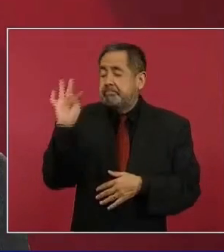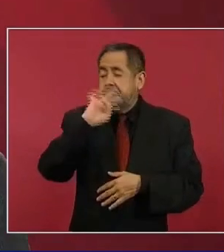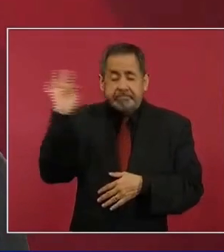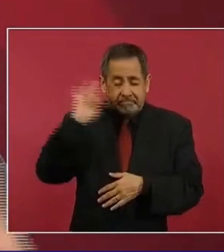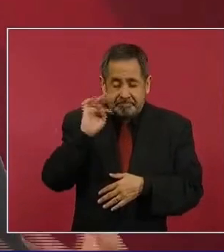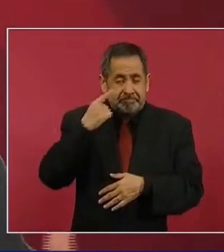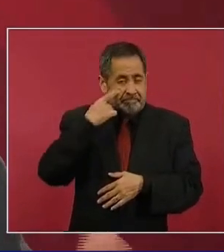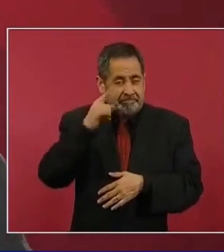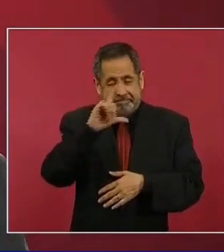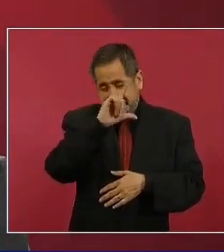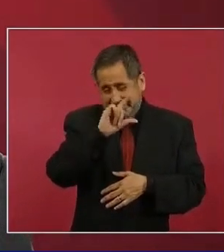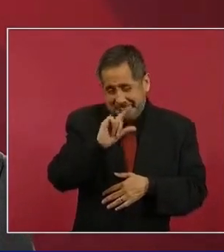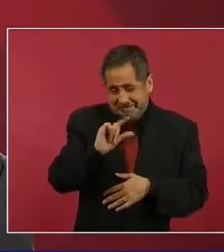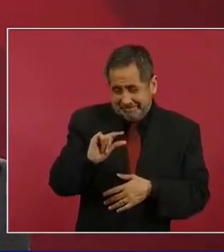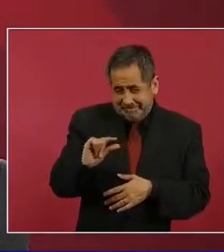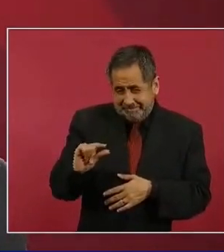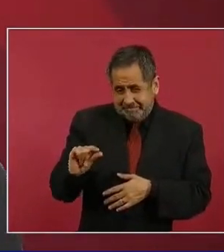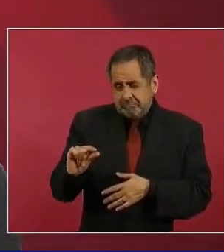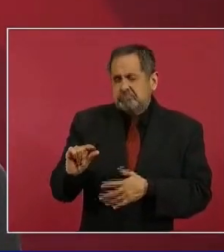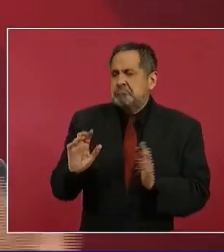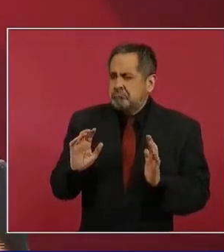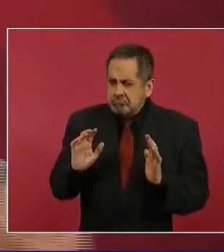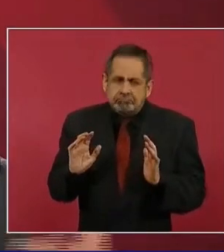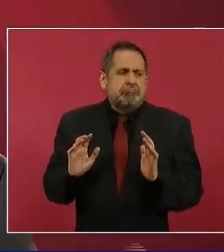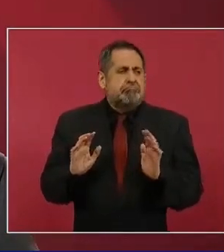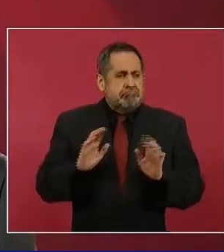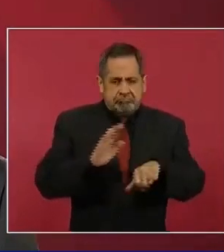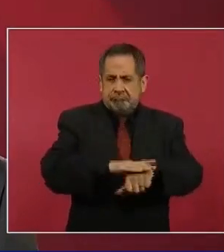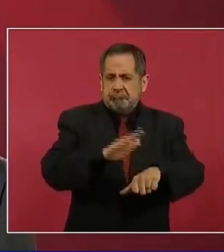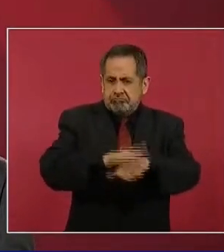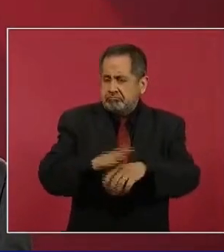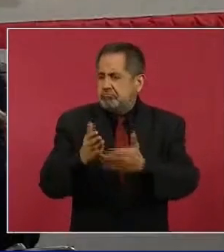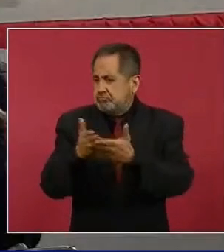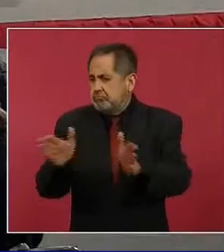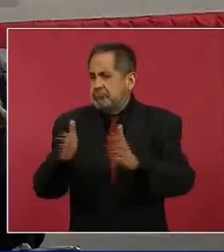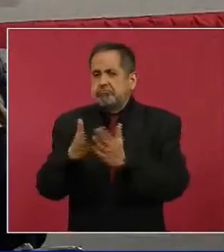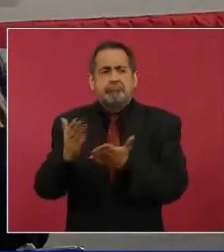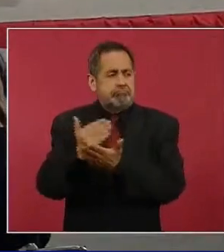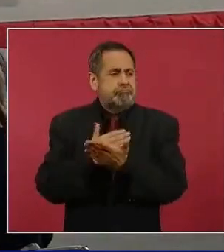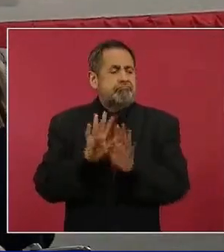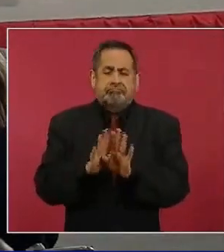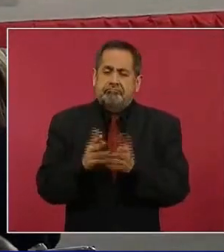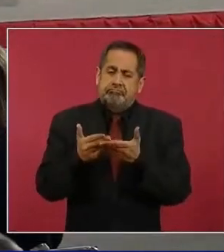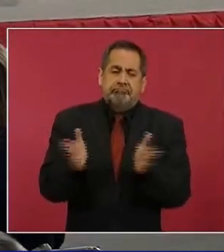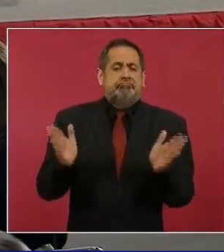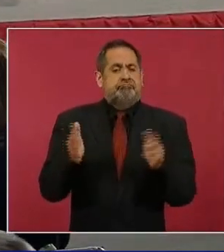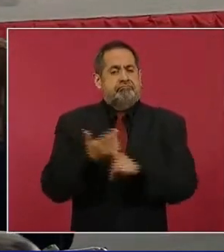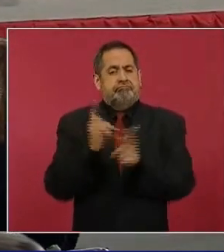situación, podríamos empezar a recomendar ya reducir la intensidad en algunas medidas.